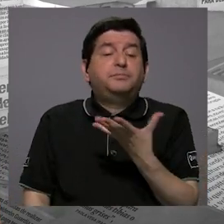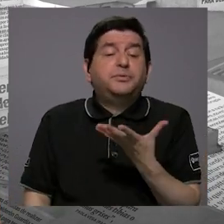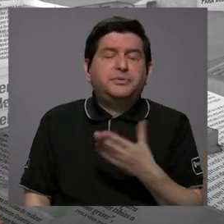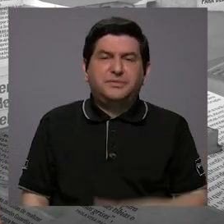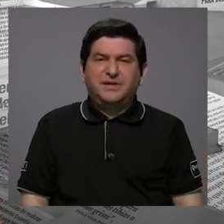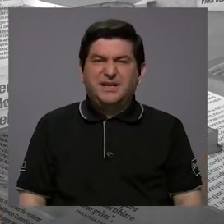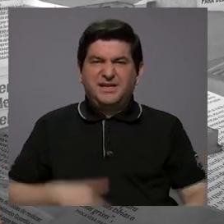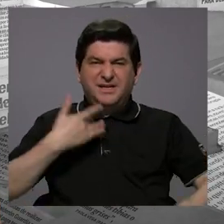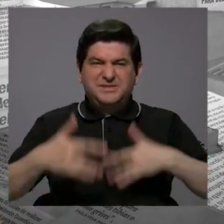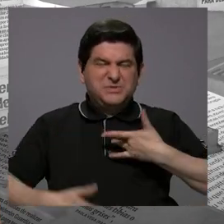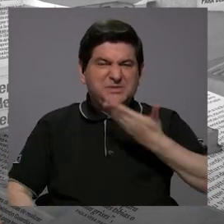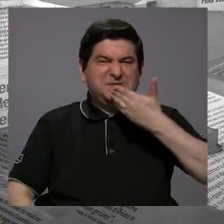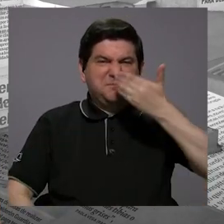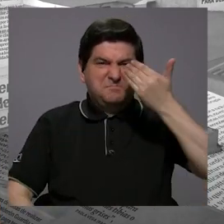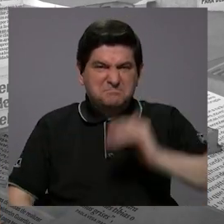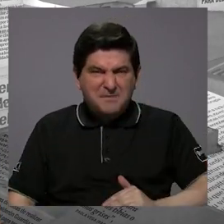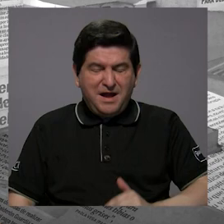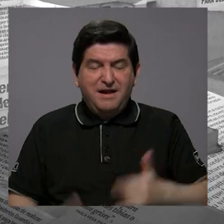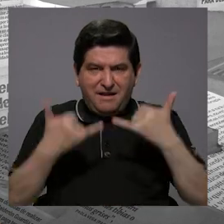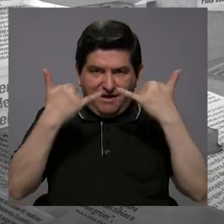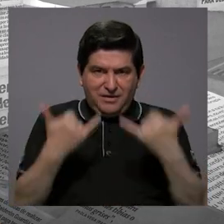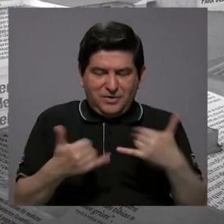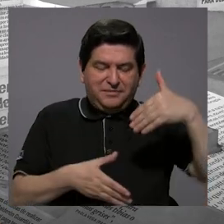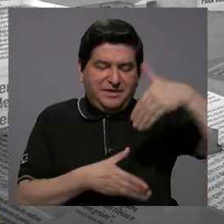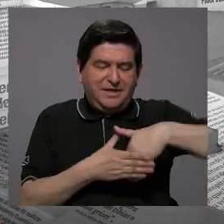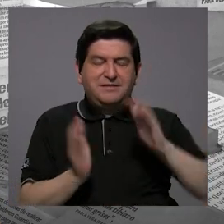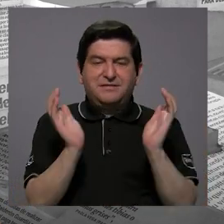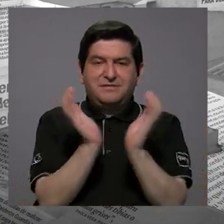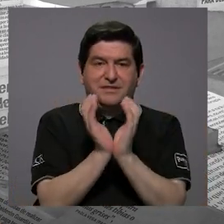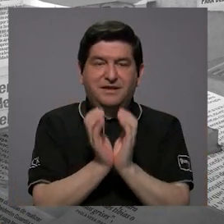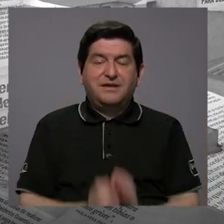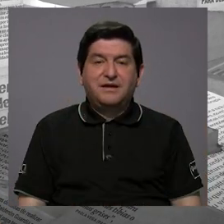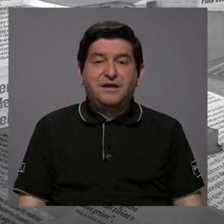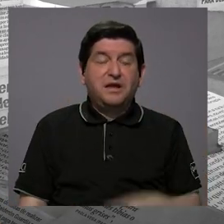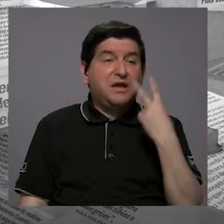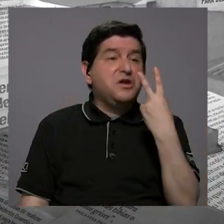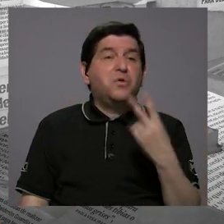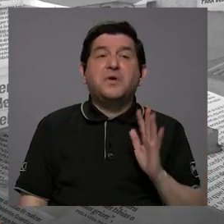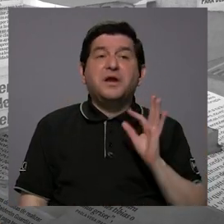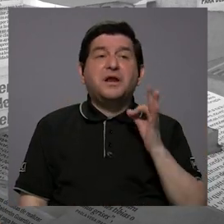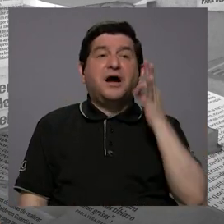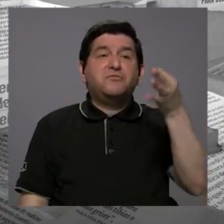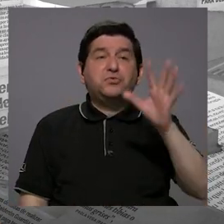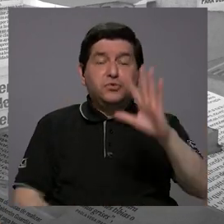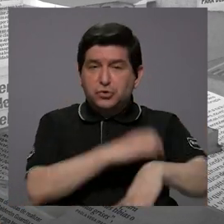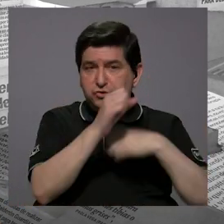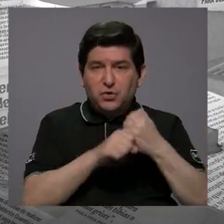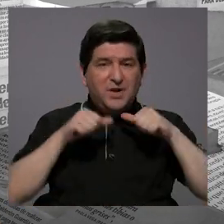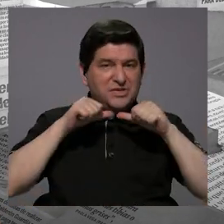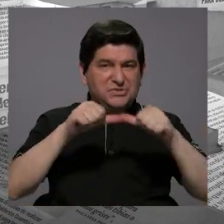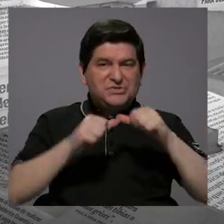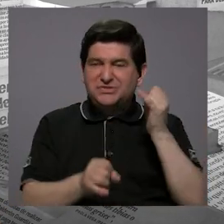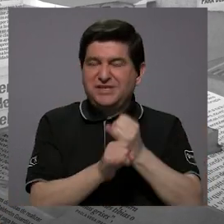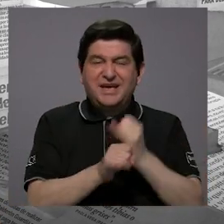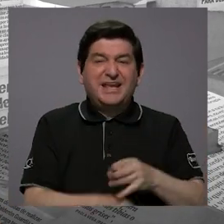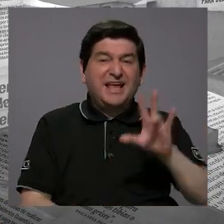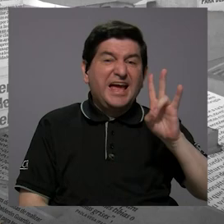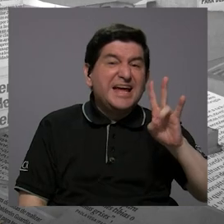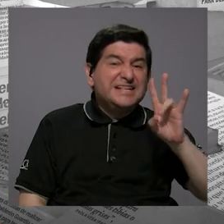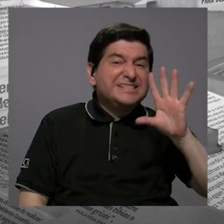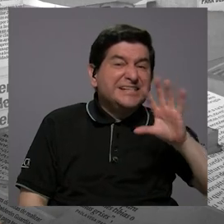en el malestar que tienen ahora en la caja y que no se ven de aquí a cinco años, estando todavía en la institución, más del